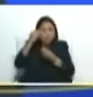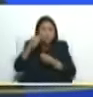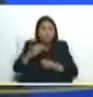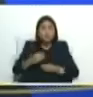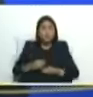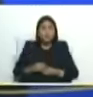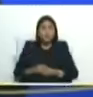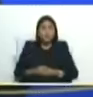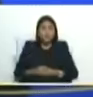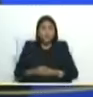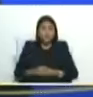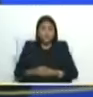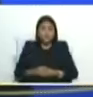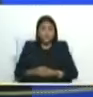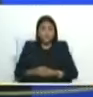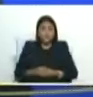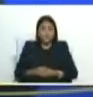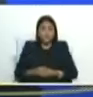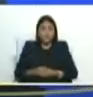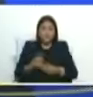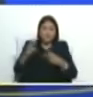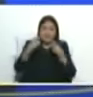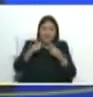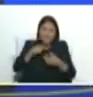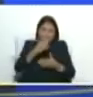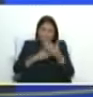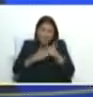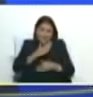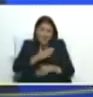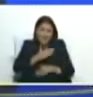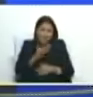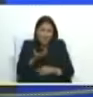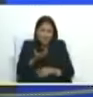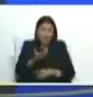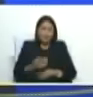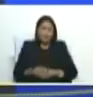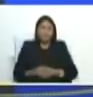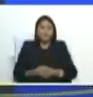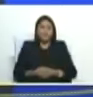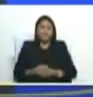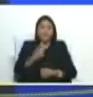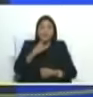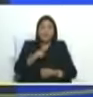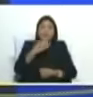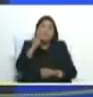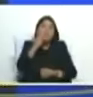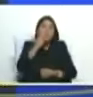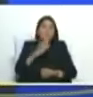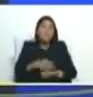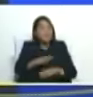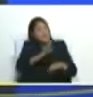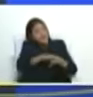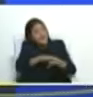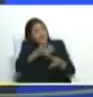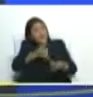de repente viendo la inocencia de un niño me decía mi hijo